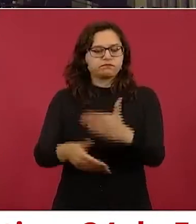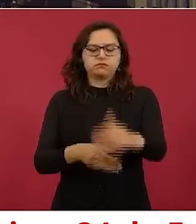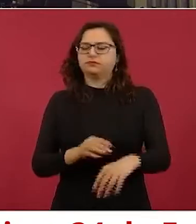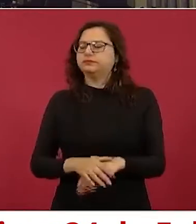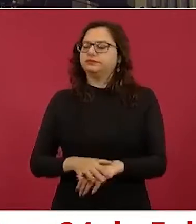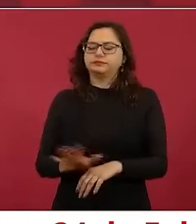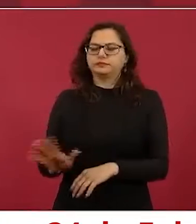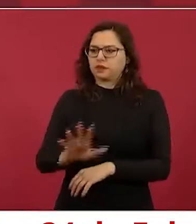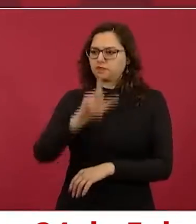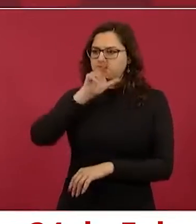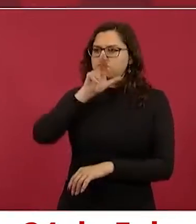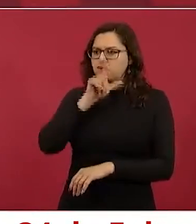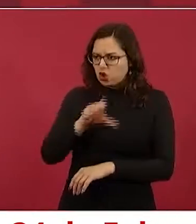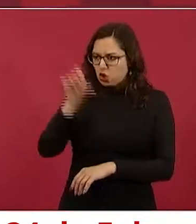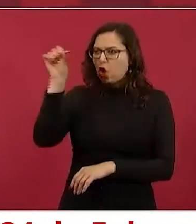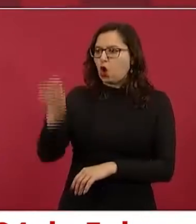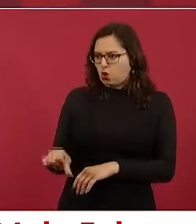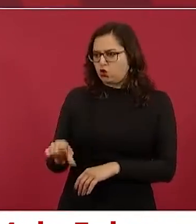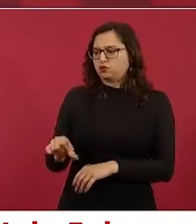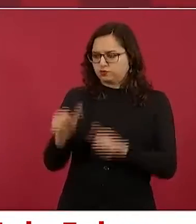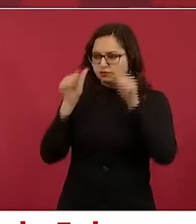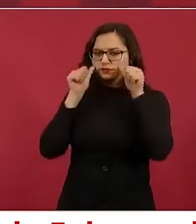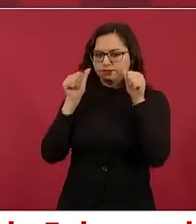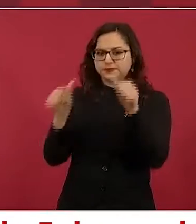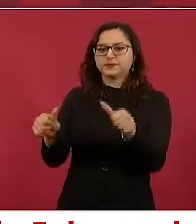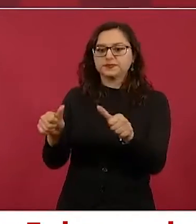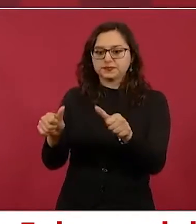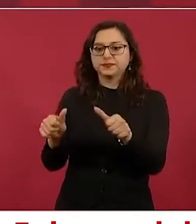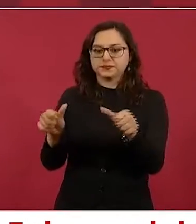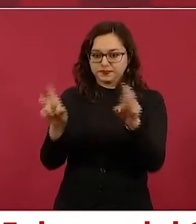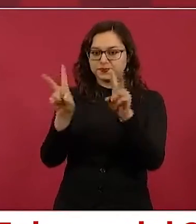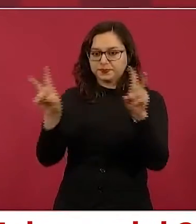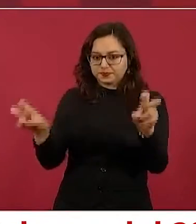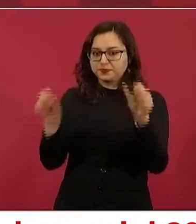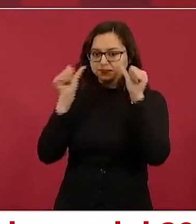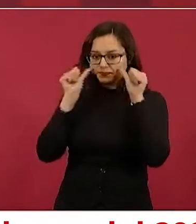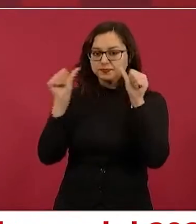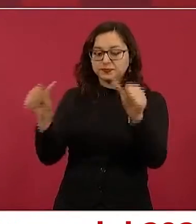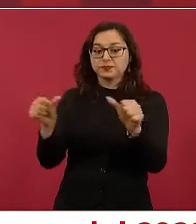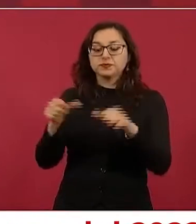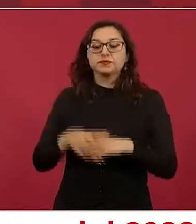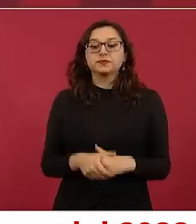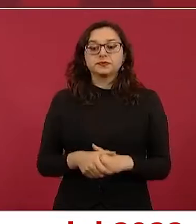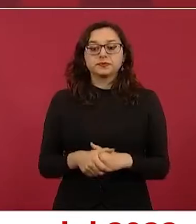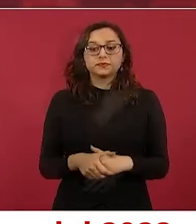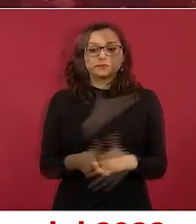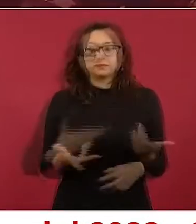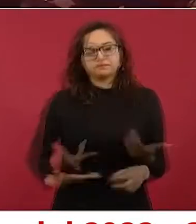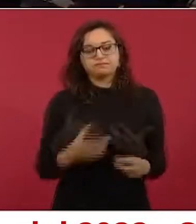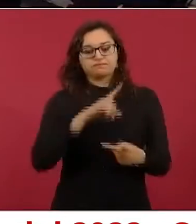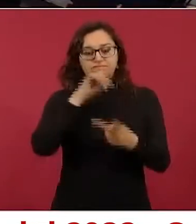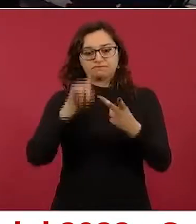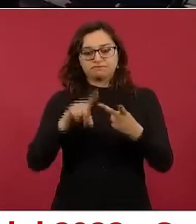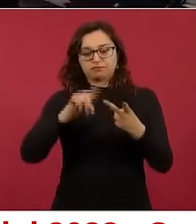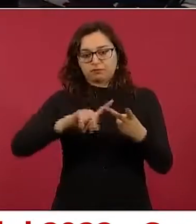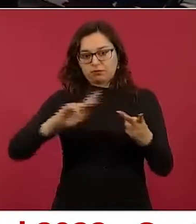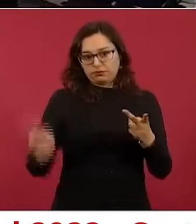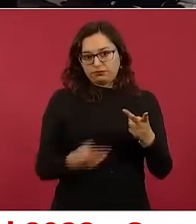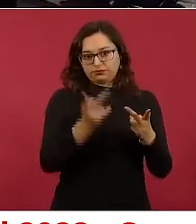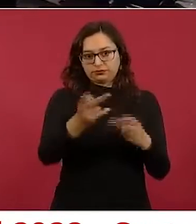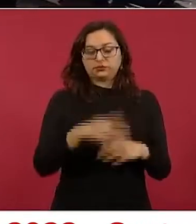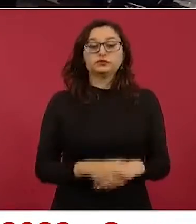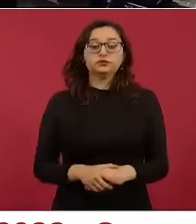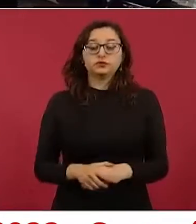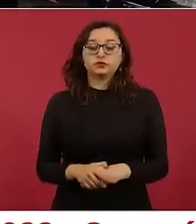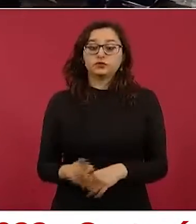mismo te van a atender sobre esto y vamos a tener la respuesta pronto. El domingo tuvo usted una